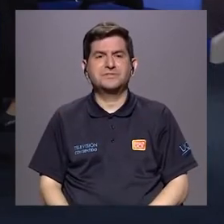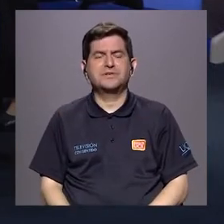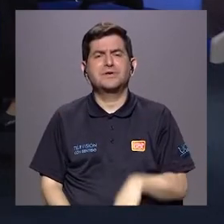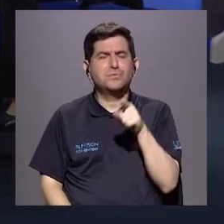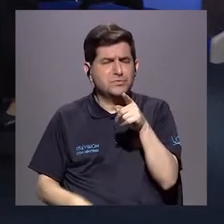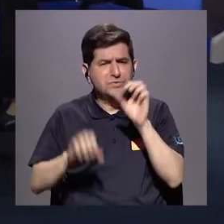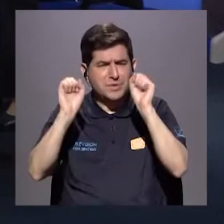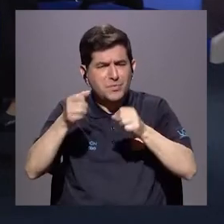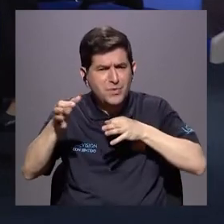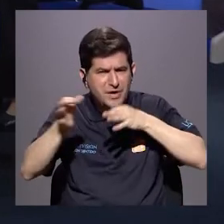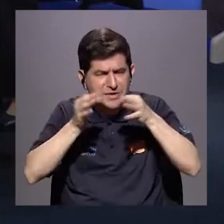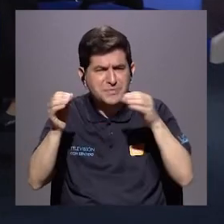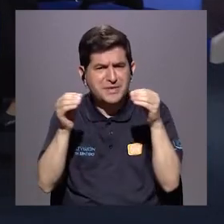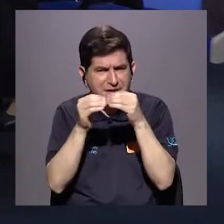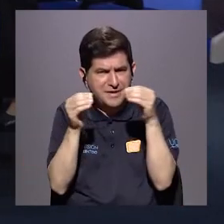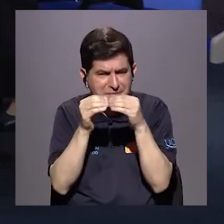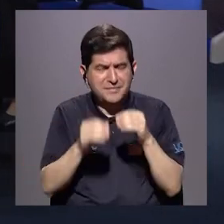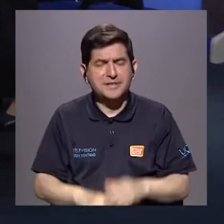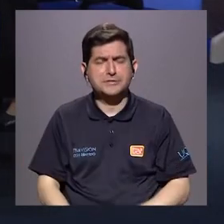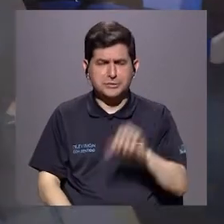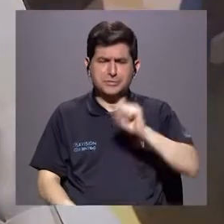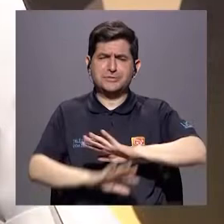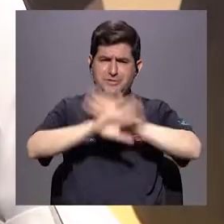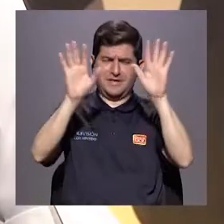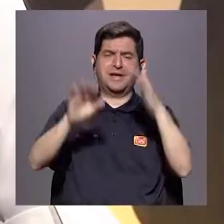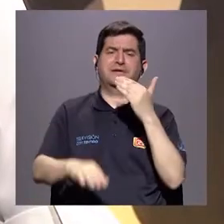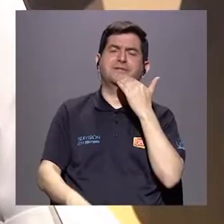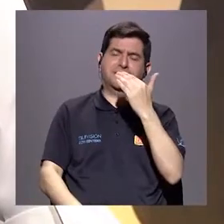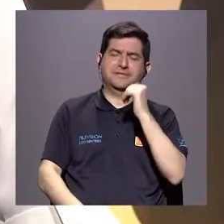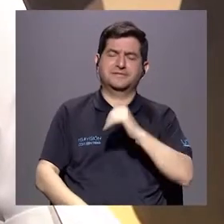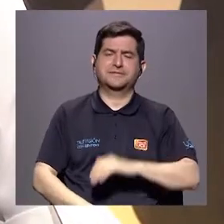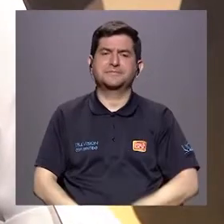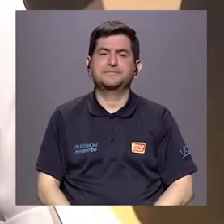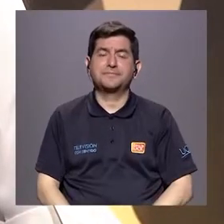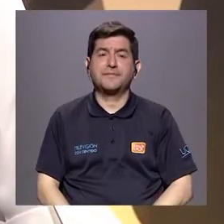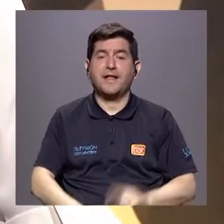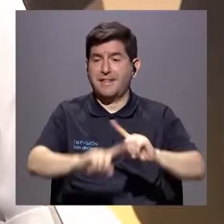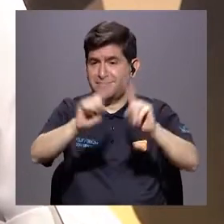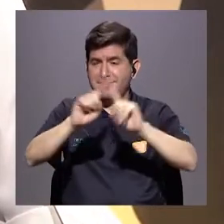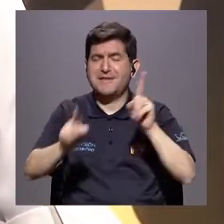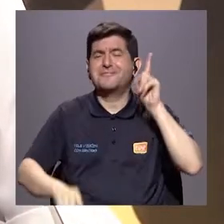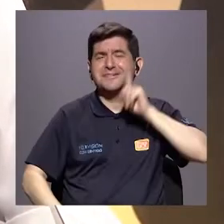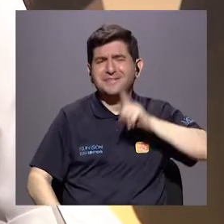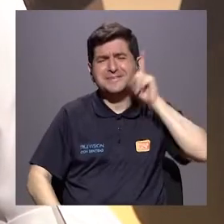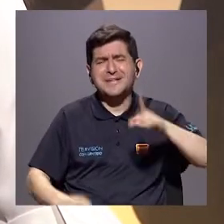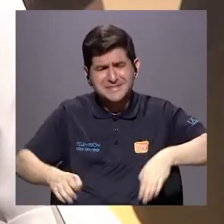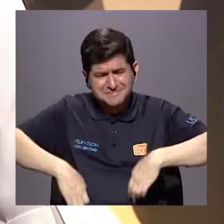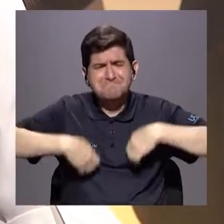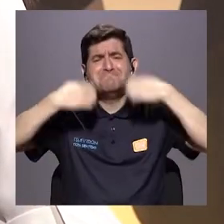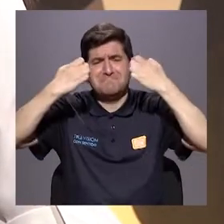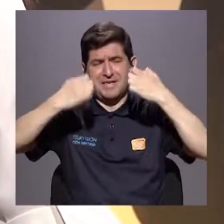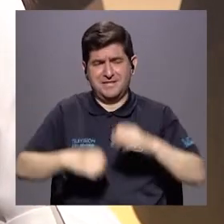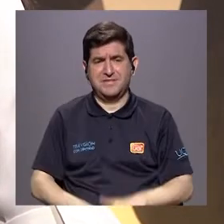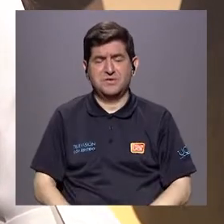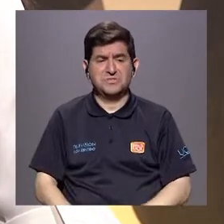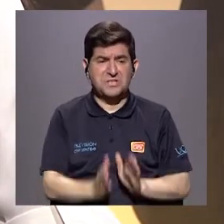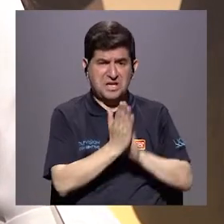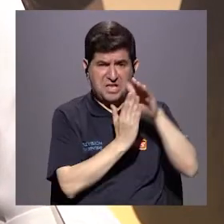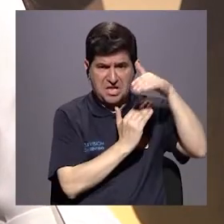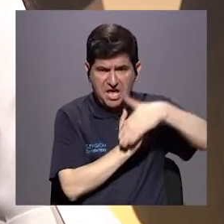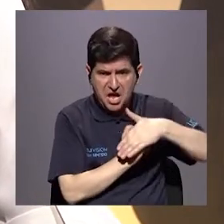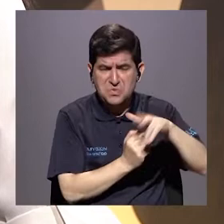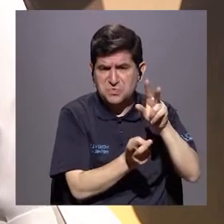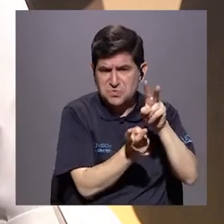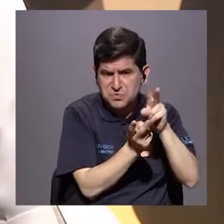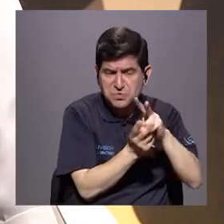amplíe en este otro bloque. Claro que sí. Muchas gracias. Vea, existen muchos mitos, por ejemplo, de que el abuso